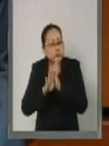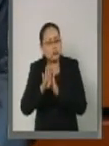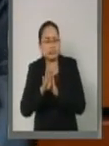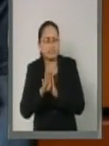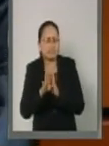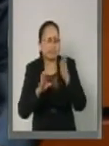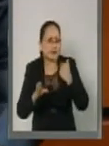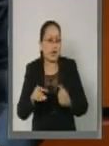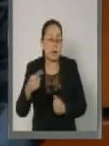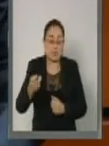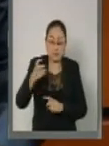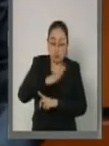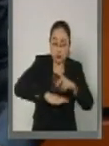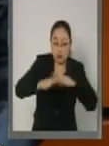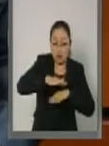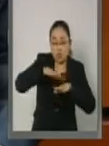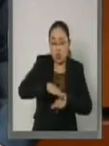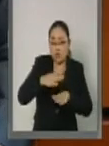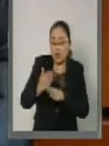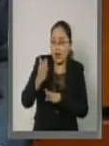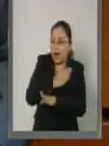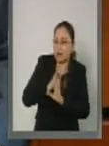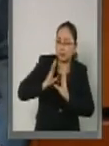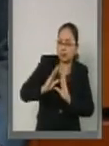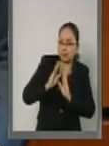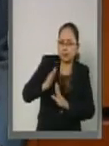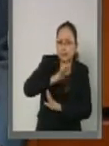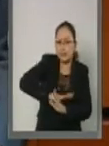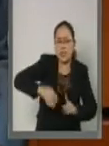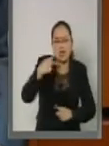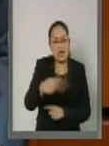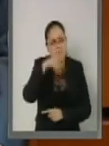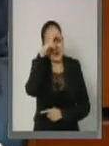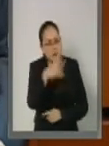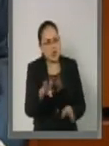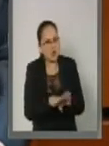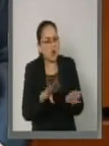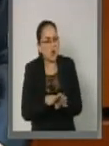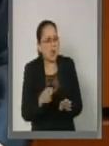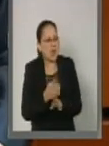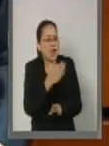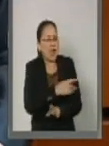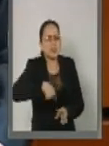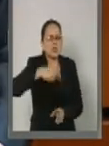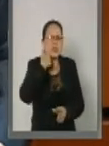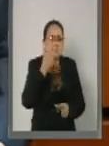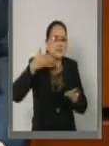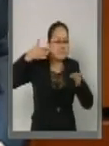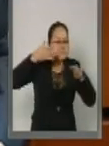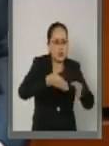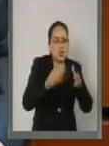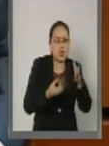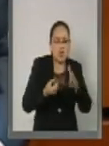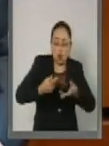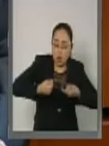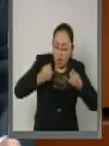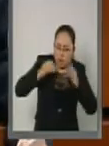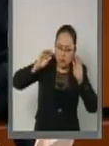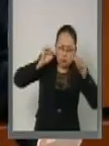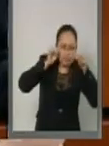Estas condiciones del proceso de formación de capital humano en el país, que centró sus esfuerzos en las nuevas generaciones,